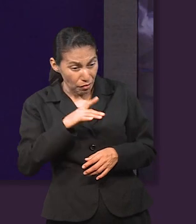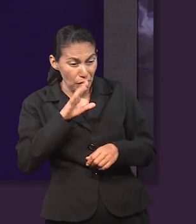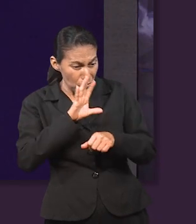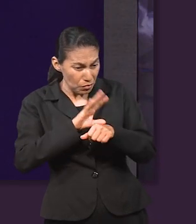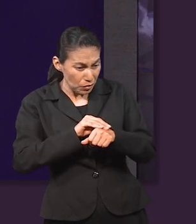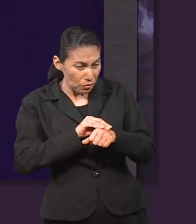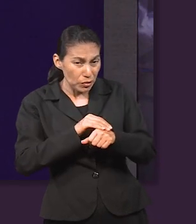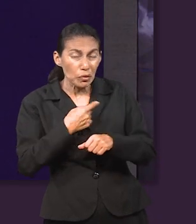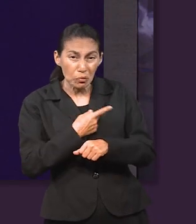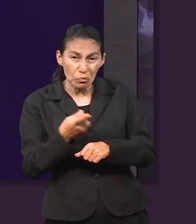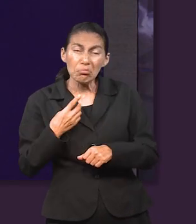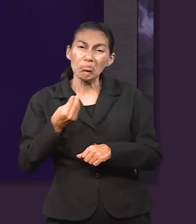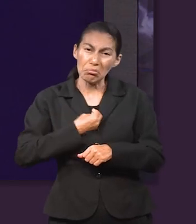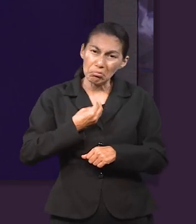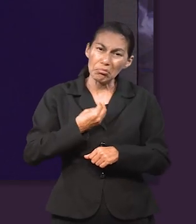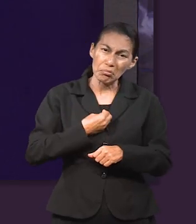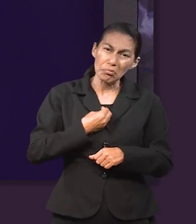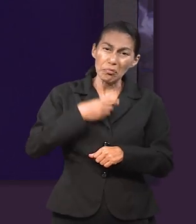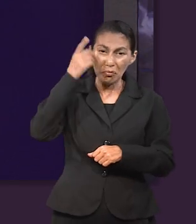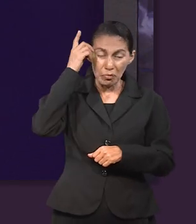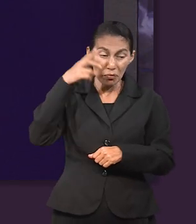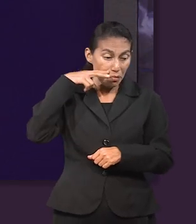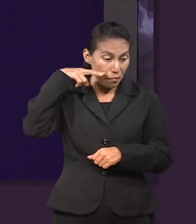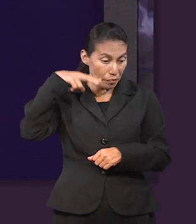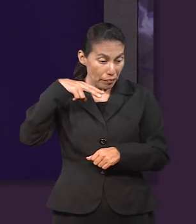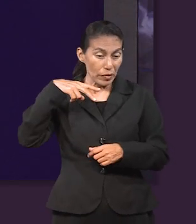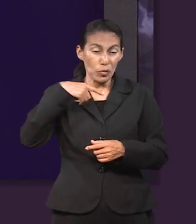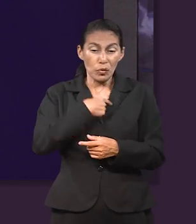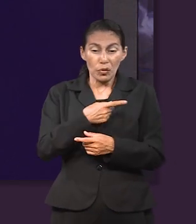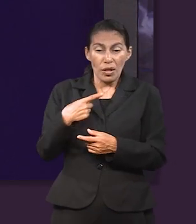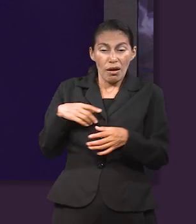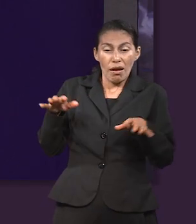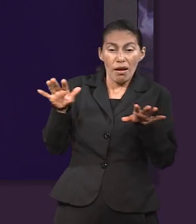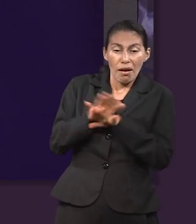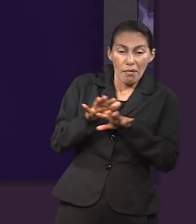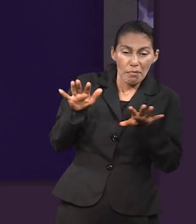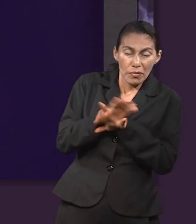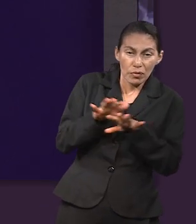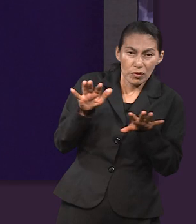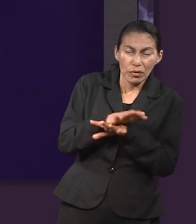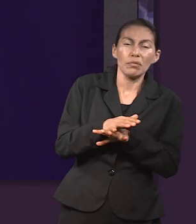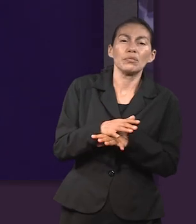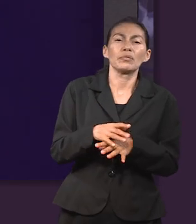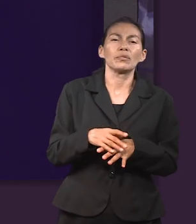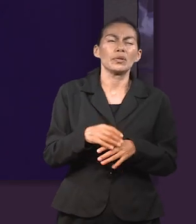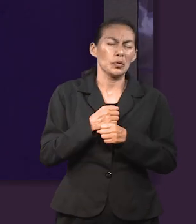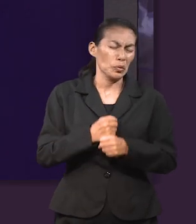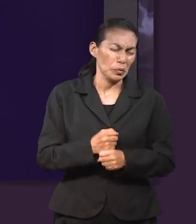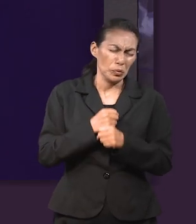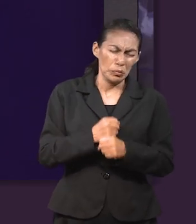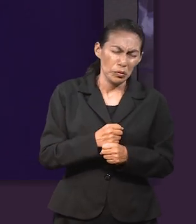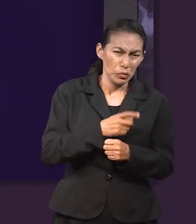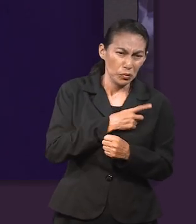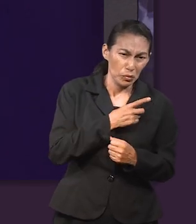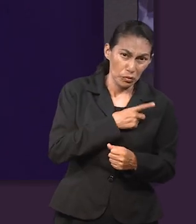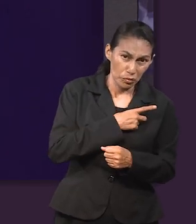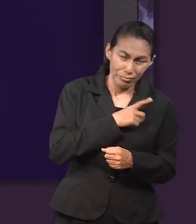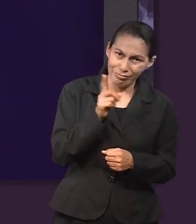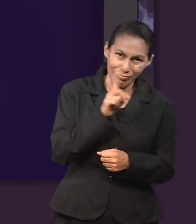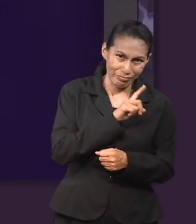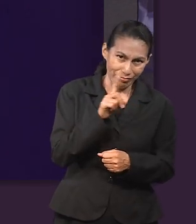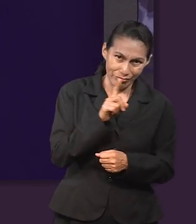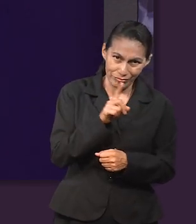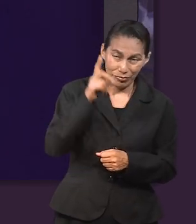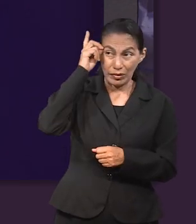versículo, ¿no? Es para que nosotros podamos ver cambios en nuestra vida y también pues saber que Dios va a estar con nosotros, que no nos va a abandonar. Es